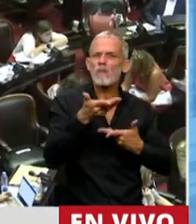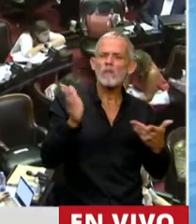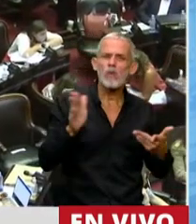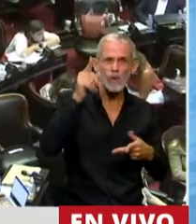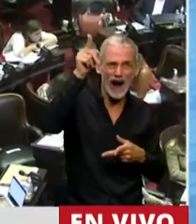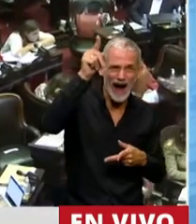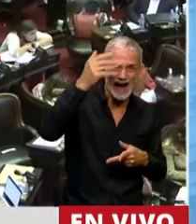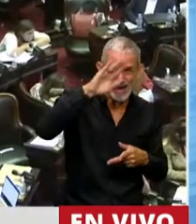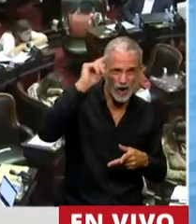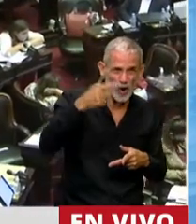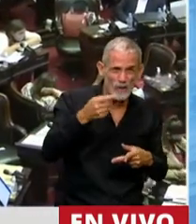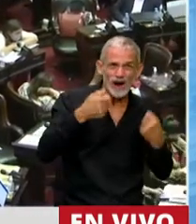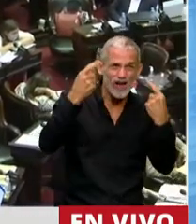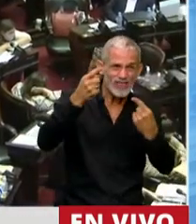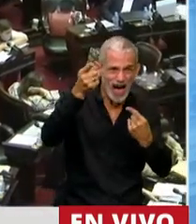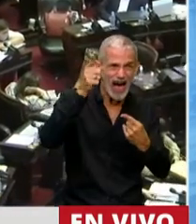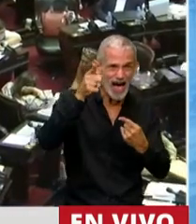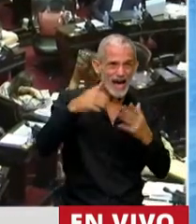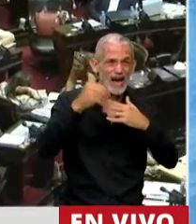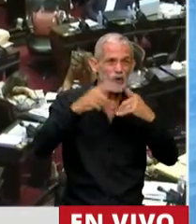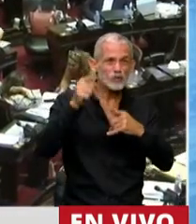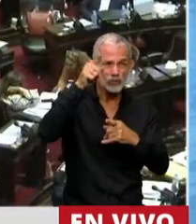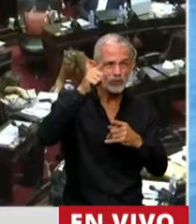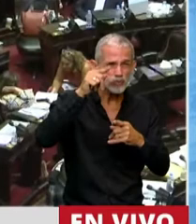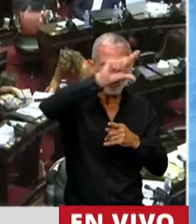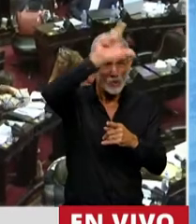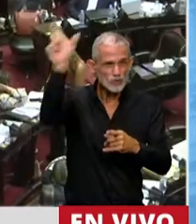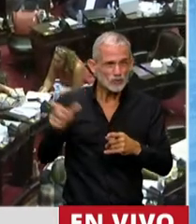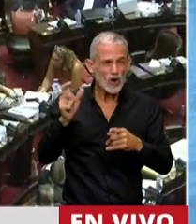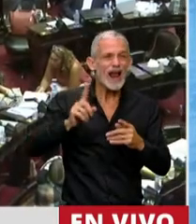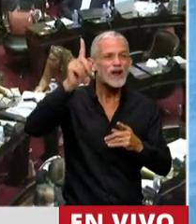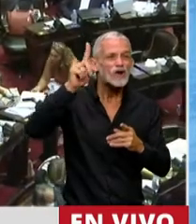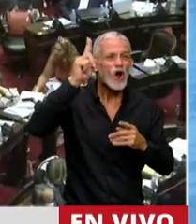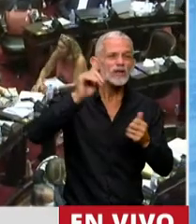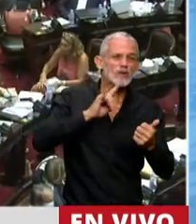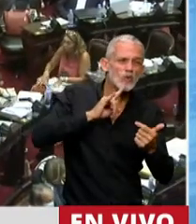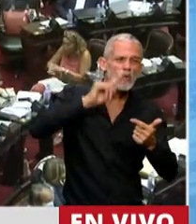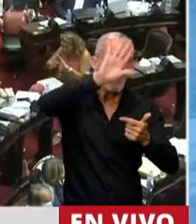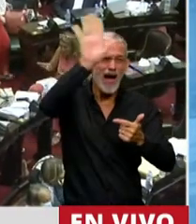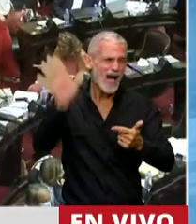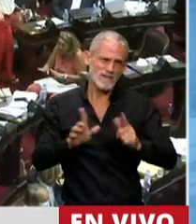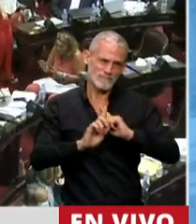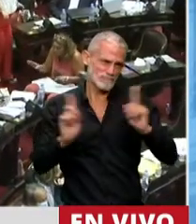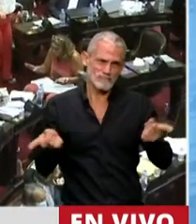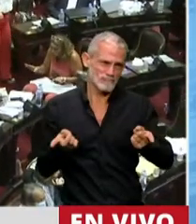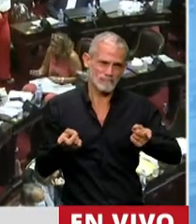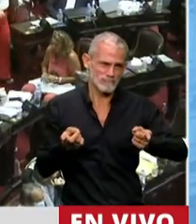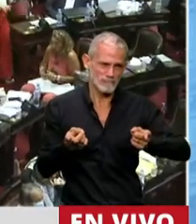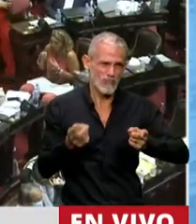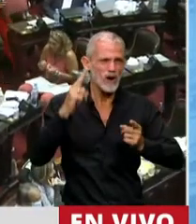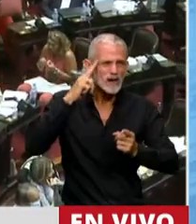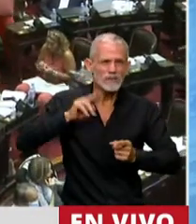todavía que no acompañan este crecimiento, este desarrollo del crecimiento poblacional de manera y con perspectiva federal.